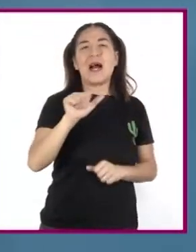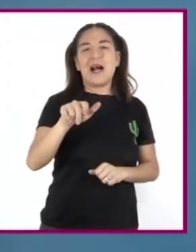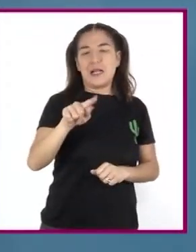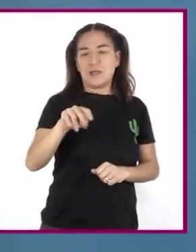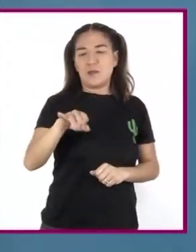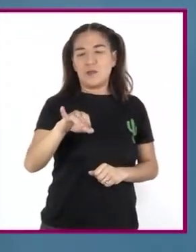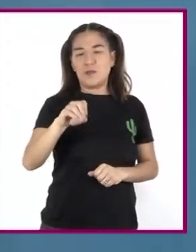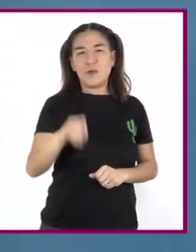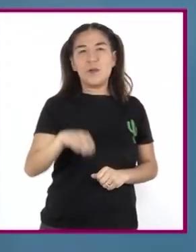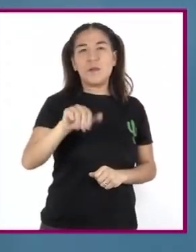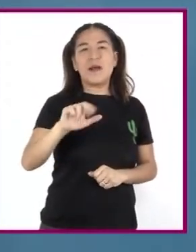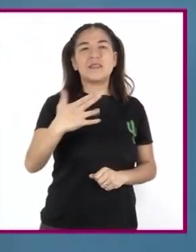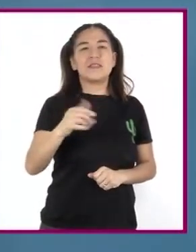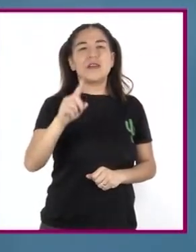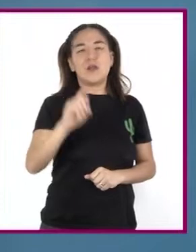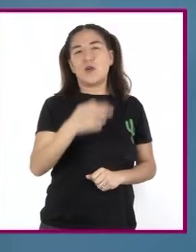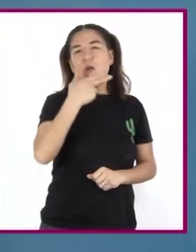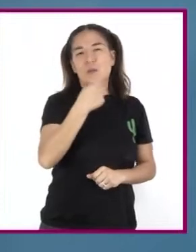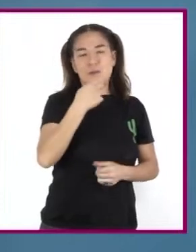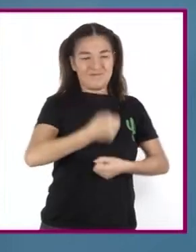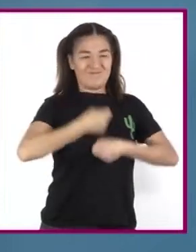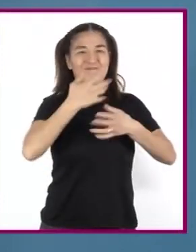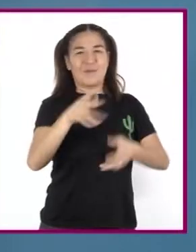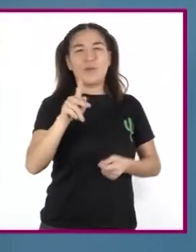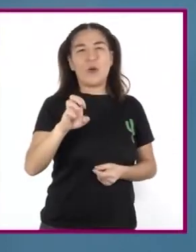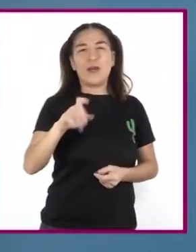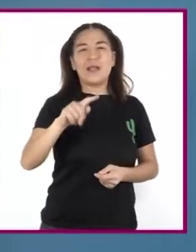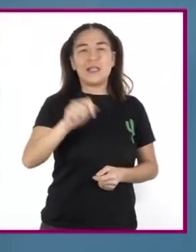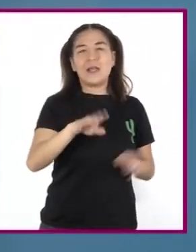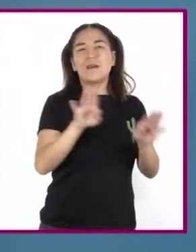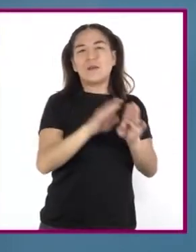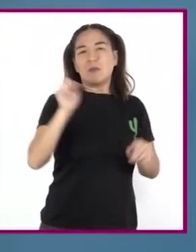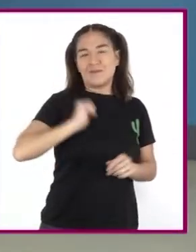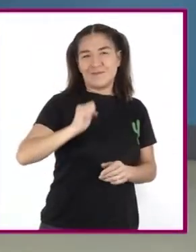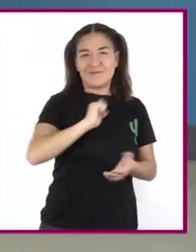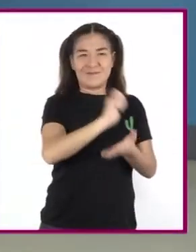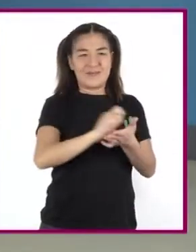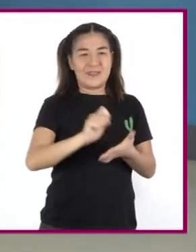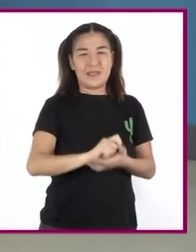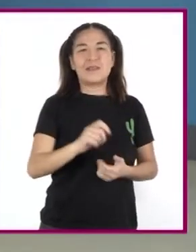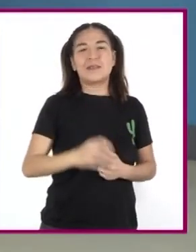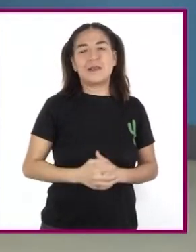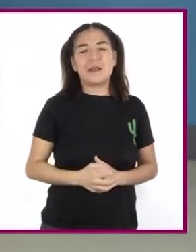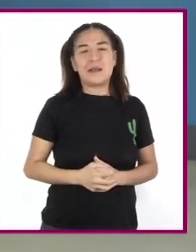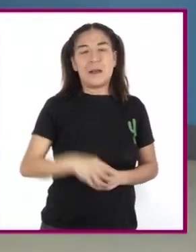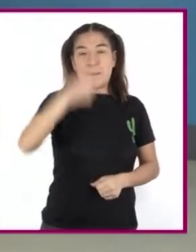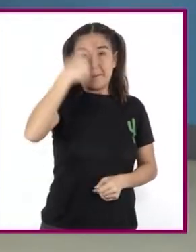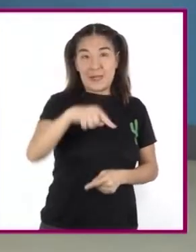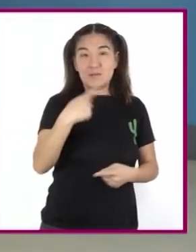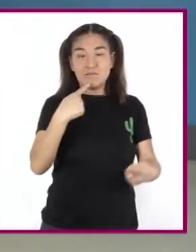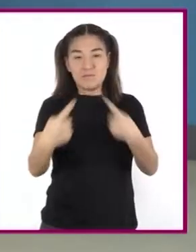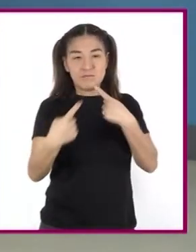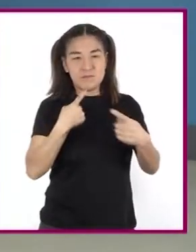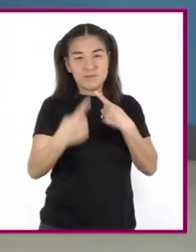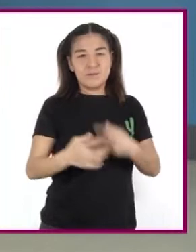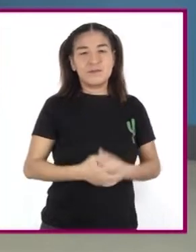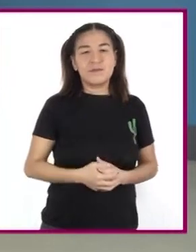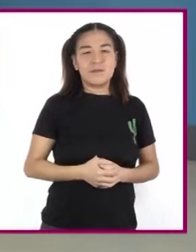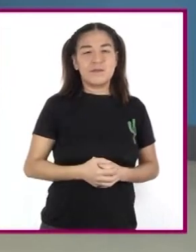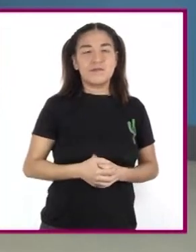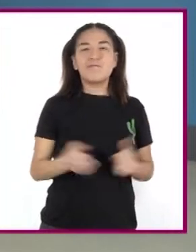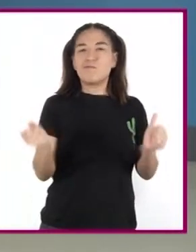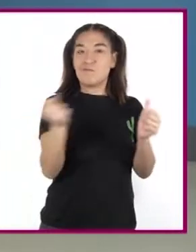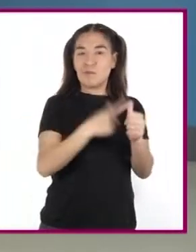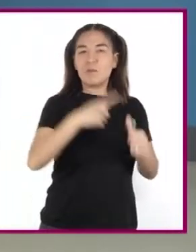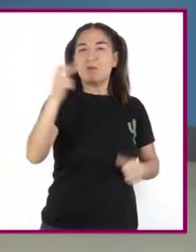los poetas españoles más importantes del siglo XX al escribir Para dialogar Preguntar